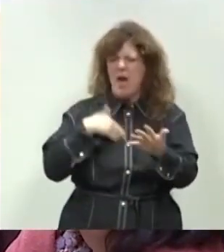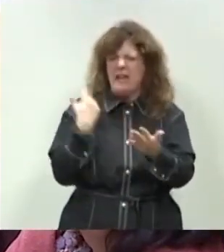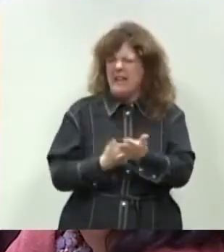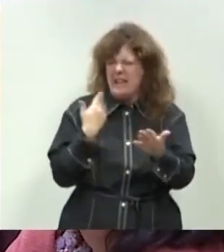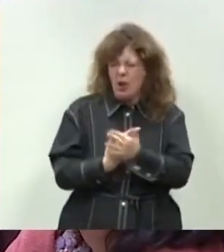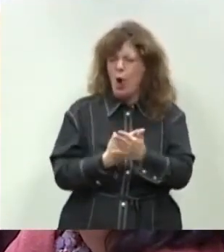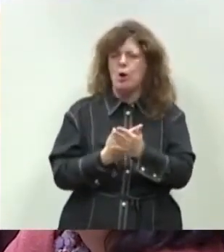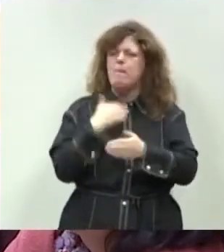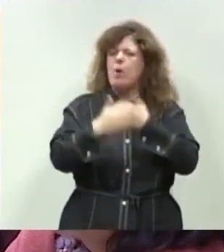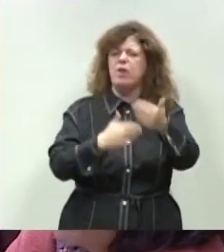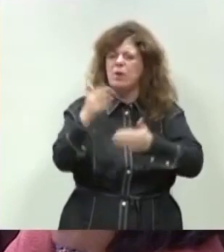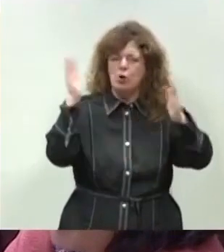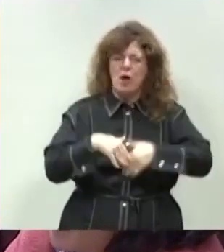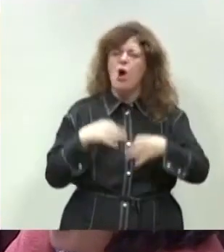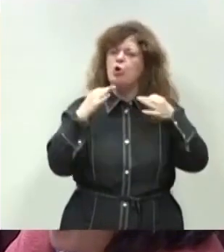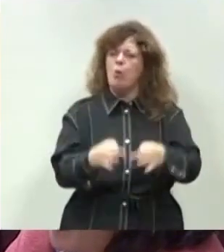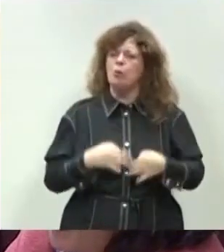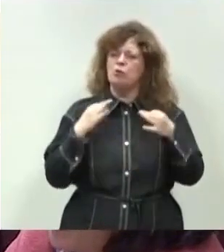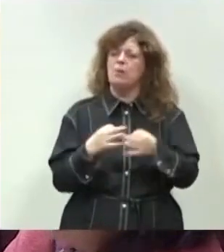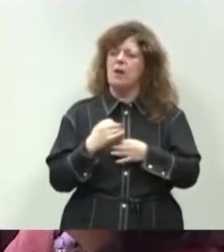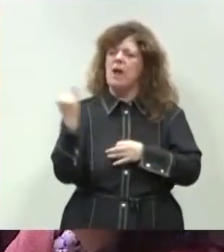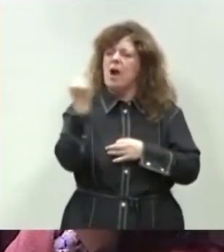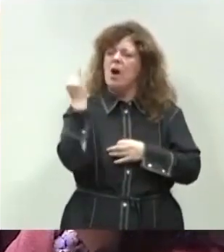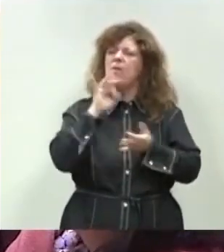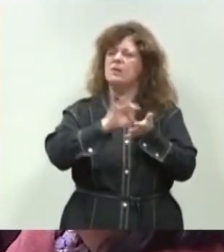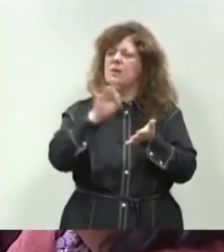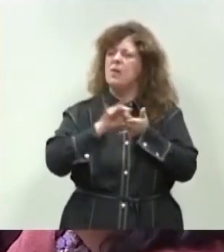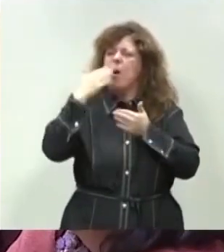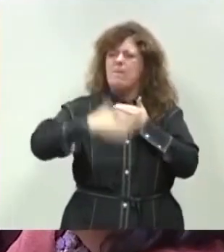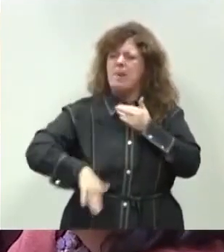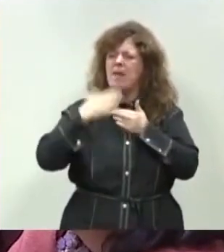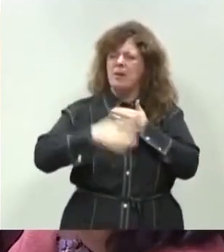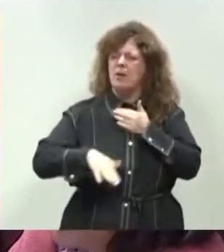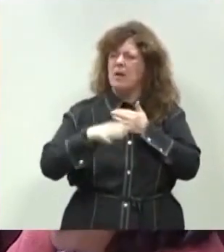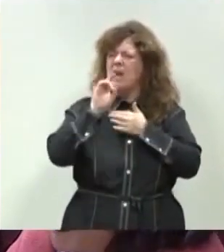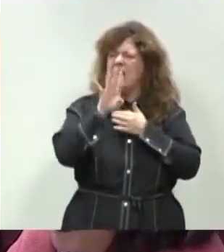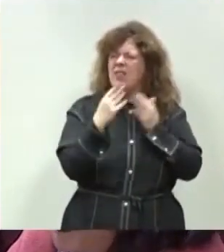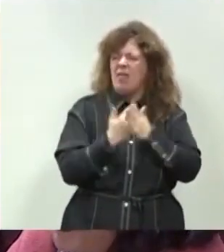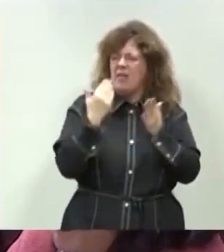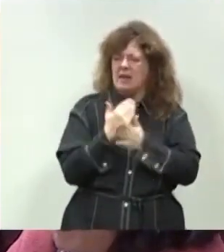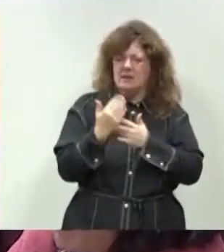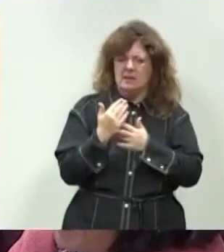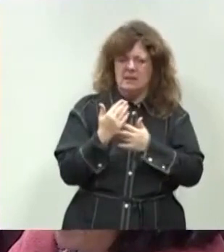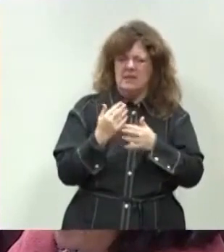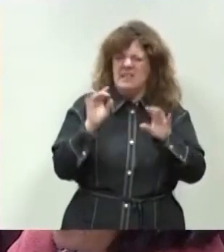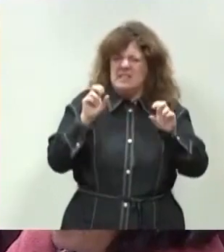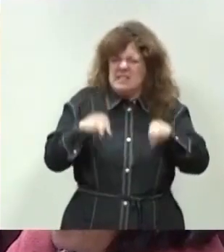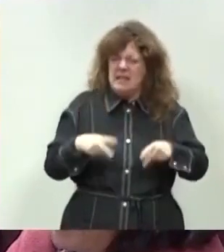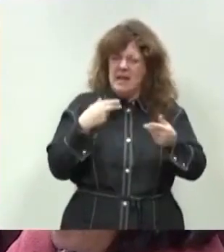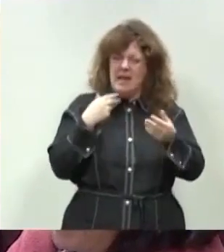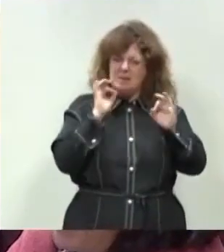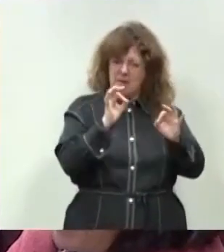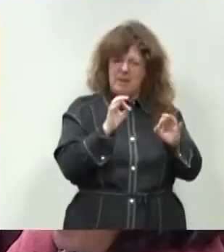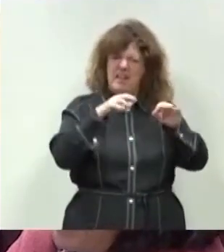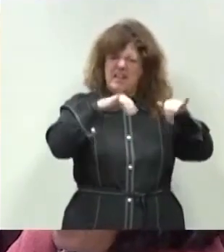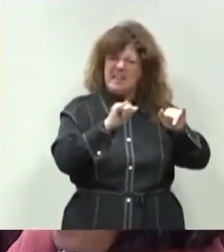sin procedimiento. Y, como siempre, dando a los jefes de servicio un plazo exiguo de apenas 15 días, sin especificar ni